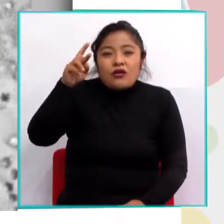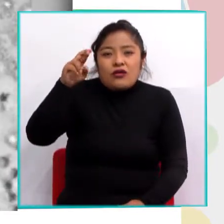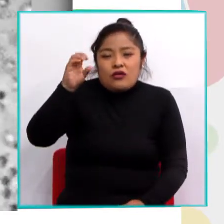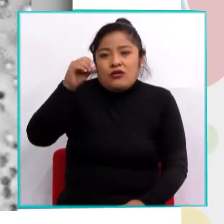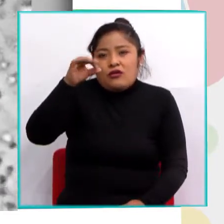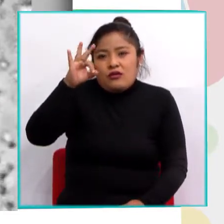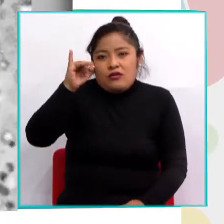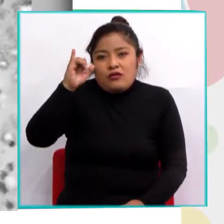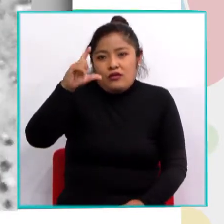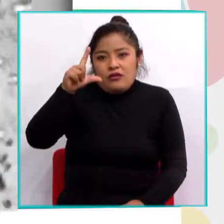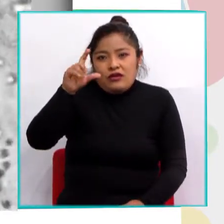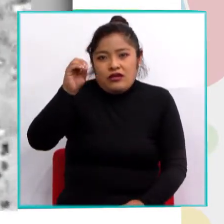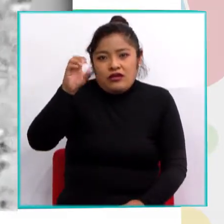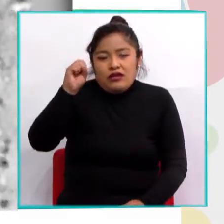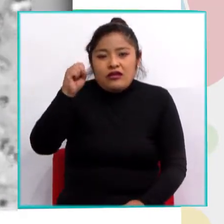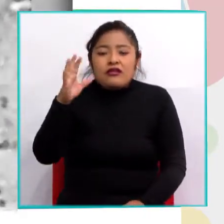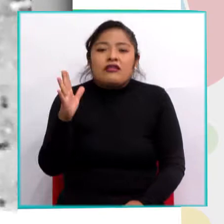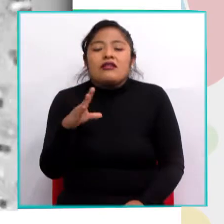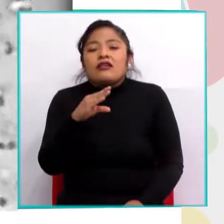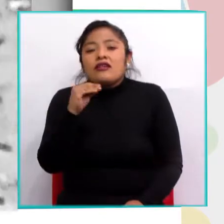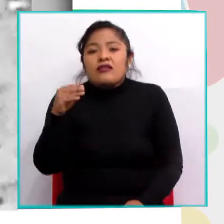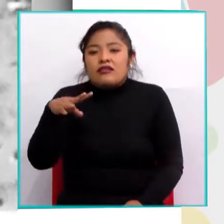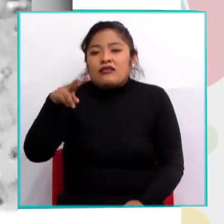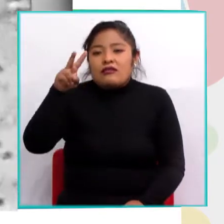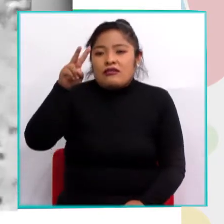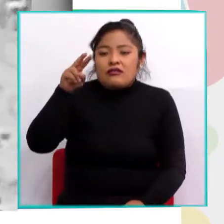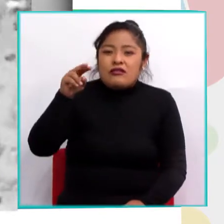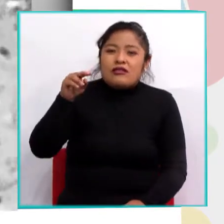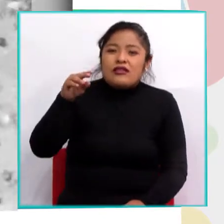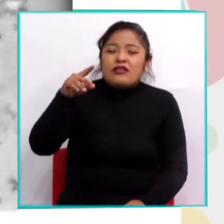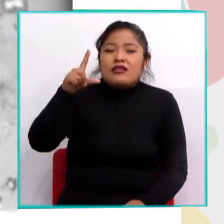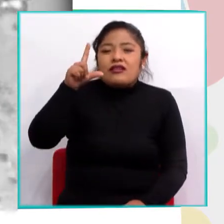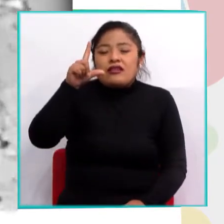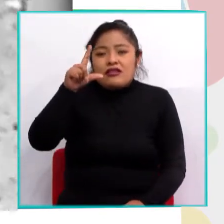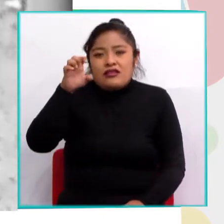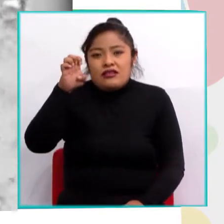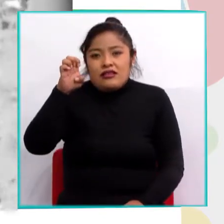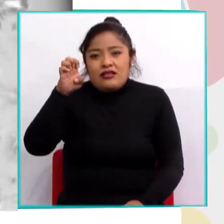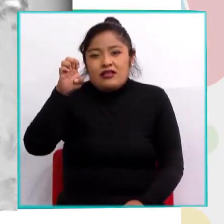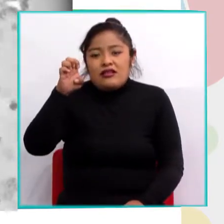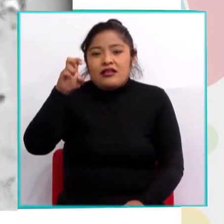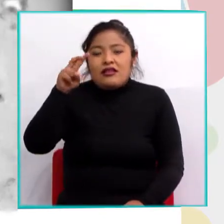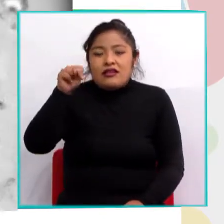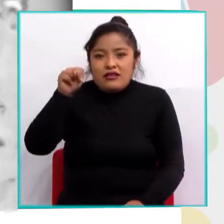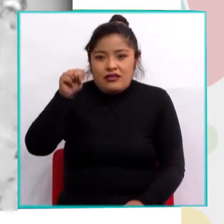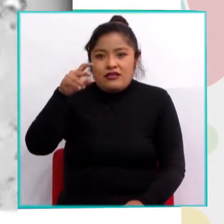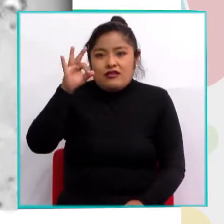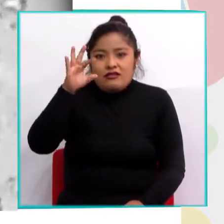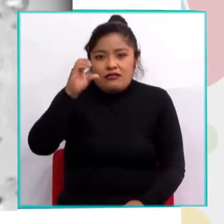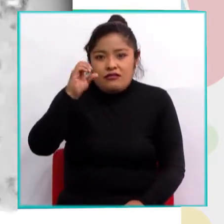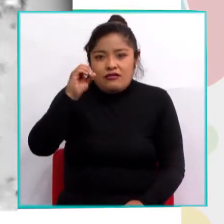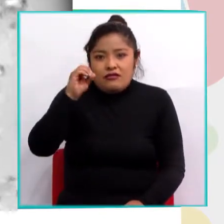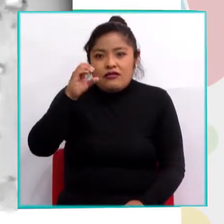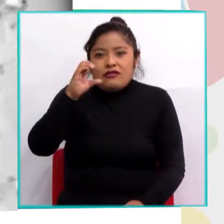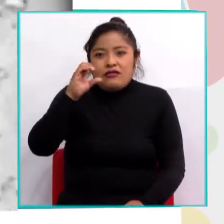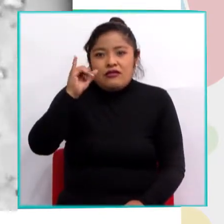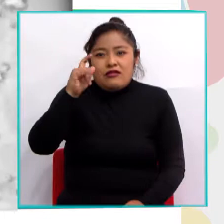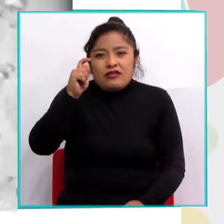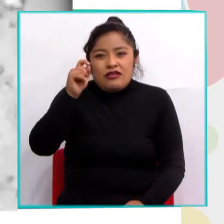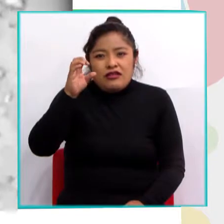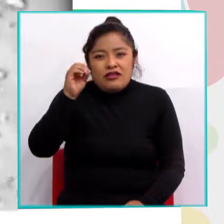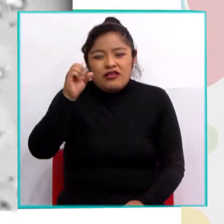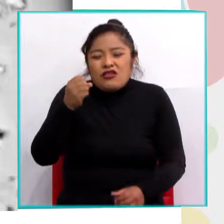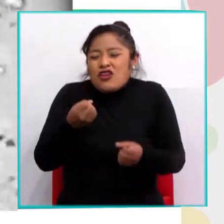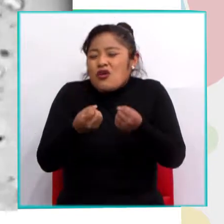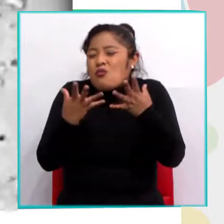los vasófilos, los linfocitos y los monocitos. Y estas células se van a encargar de